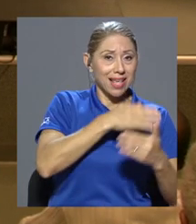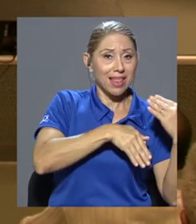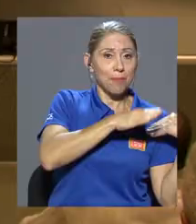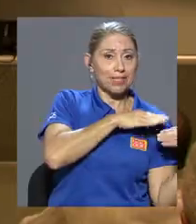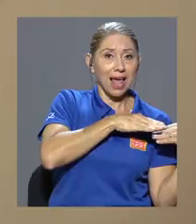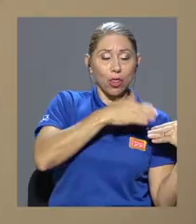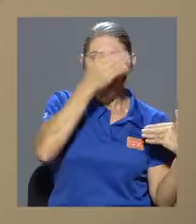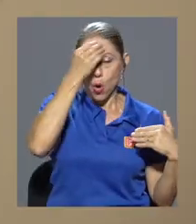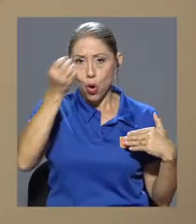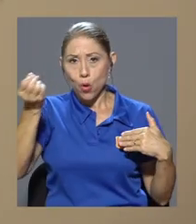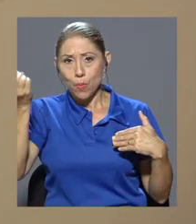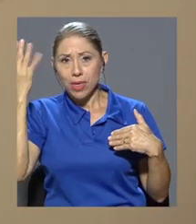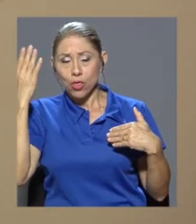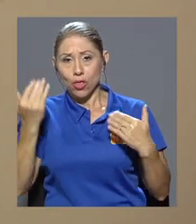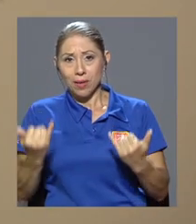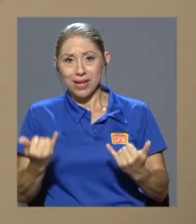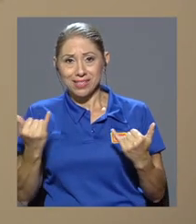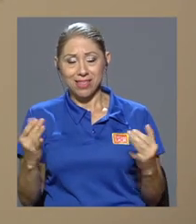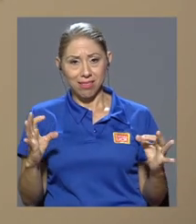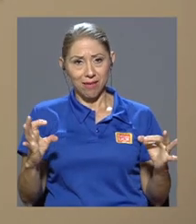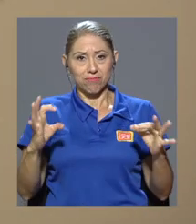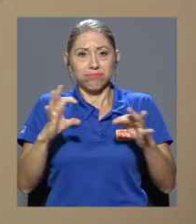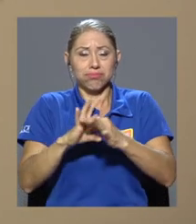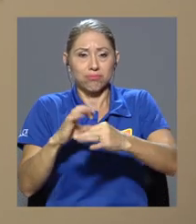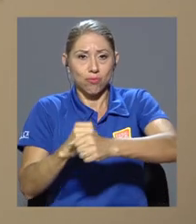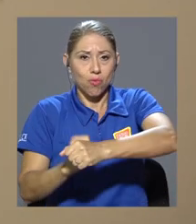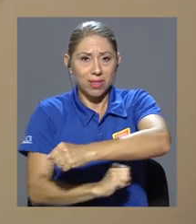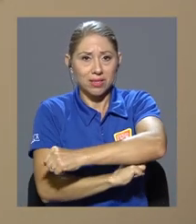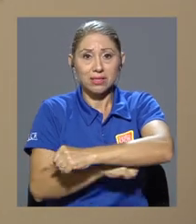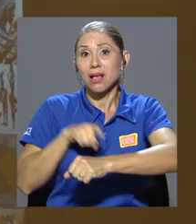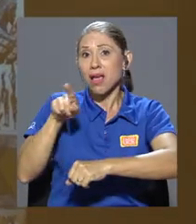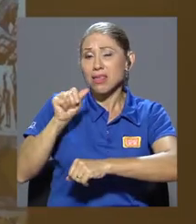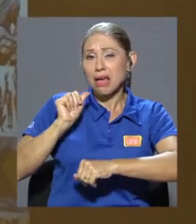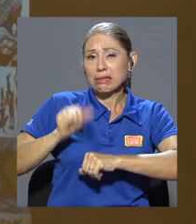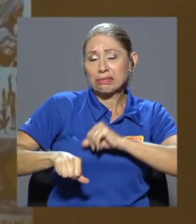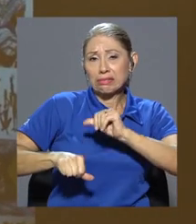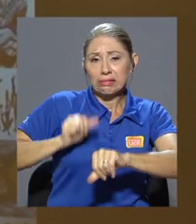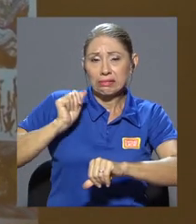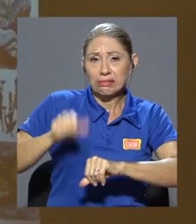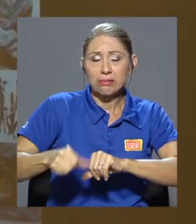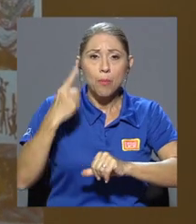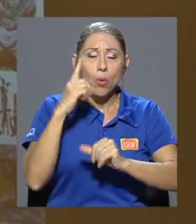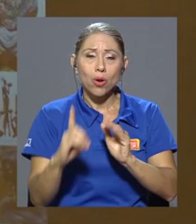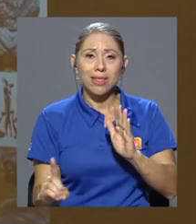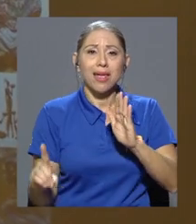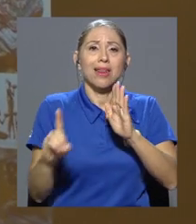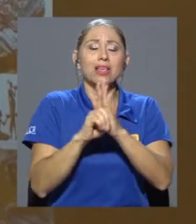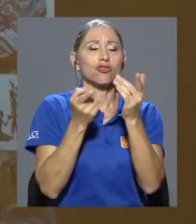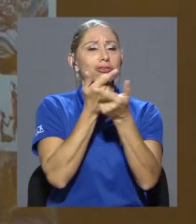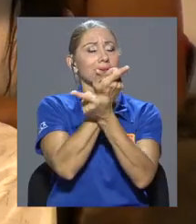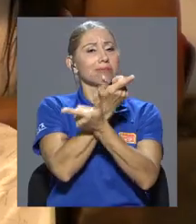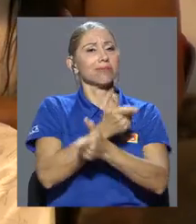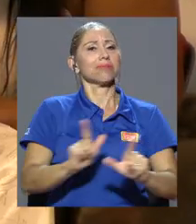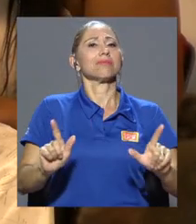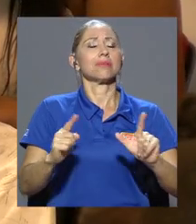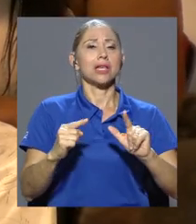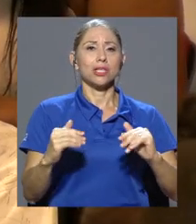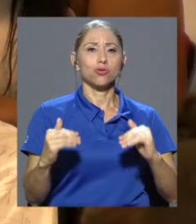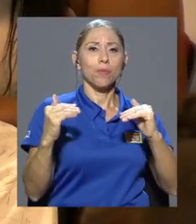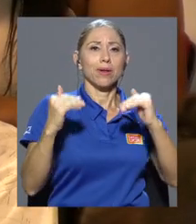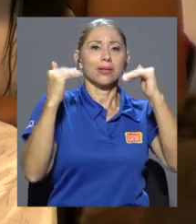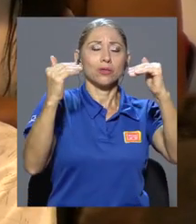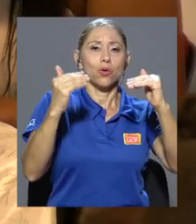pasado y el olvido del presente. Ha sido una luchadora incansable por los derechos de emancipación y superación